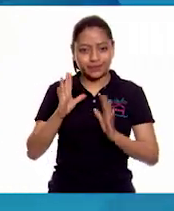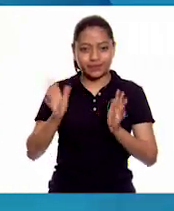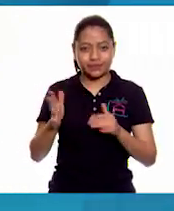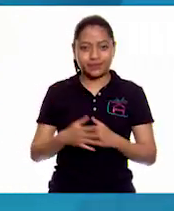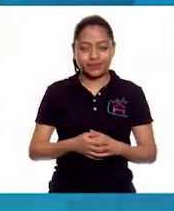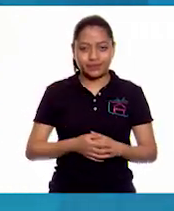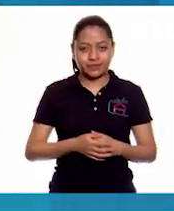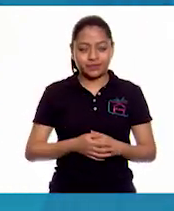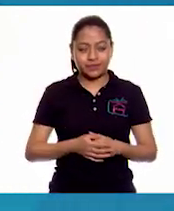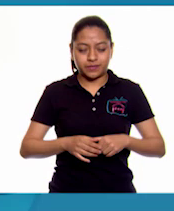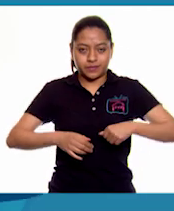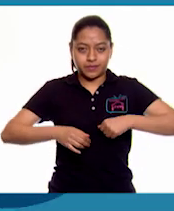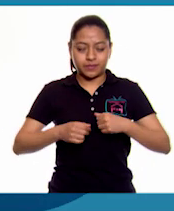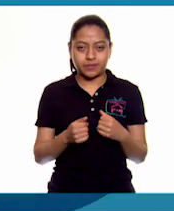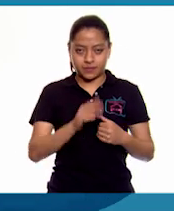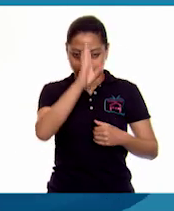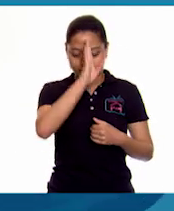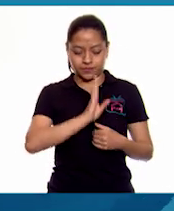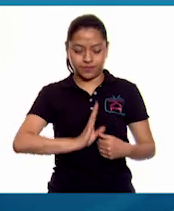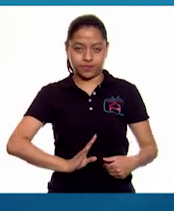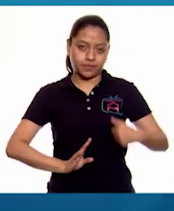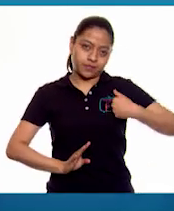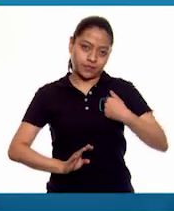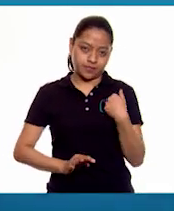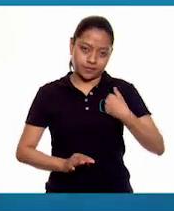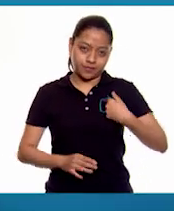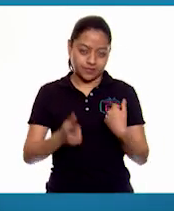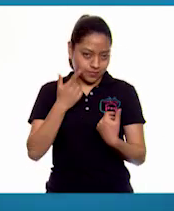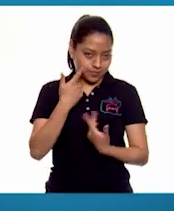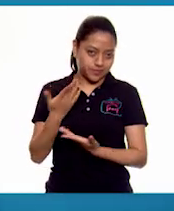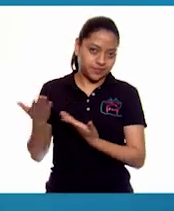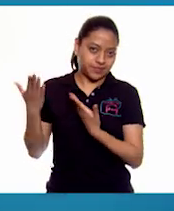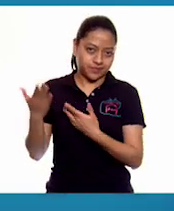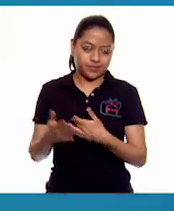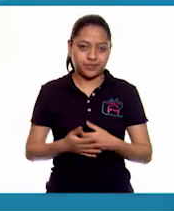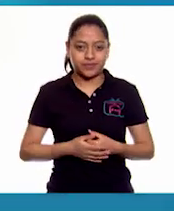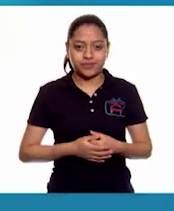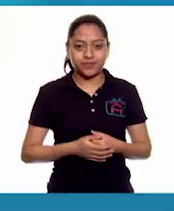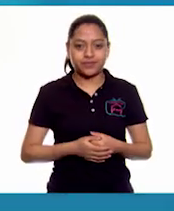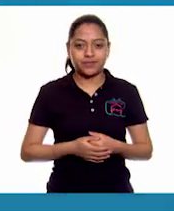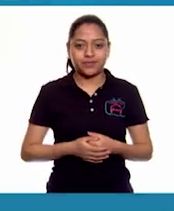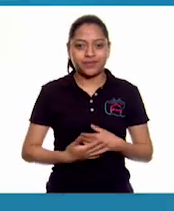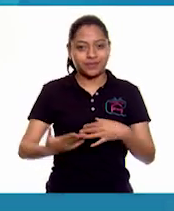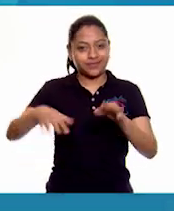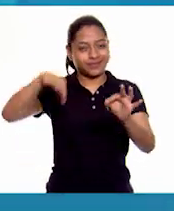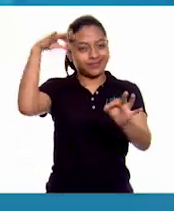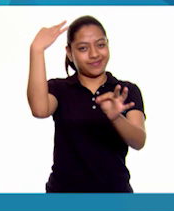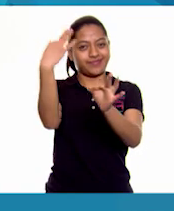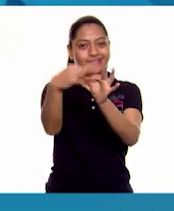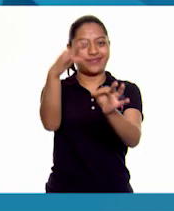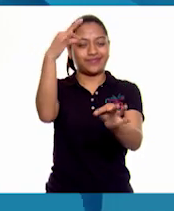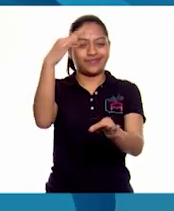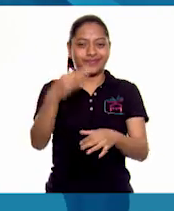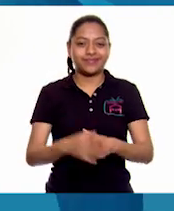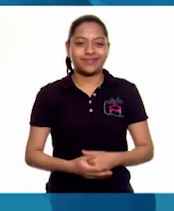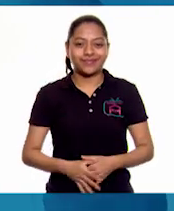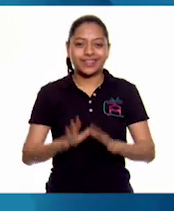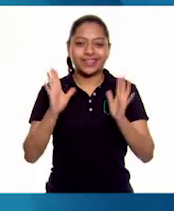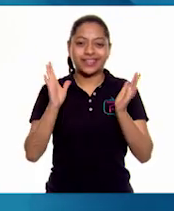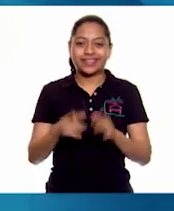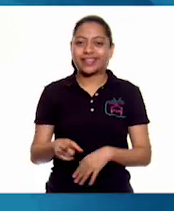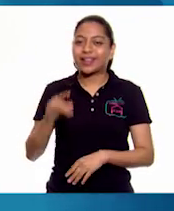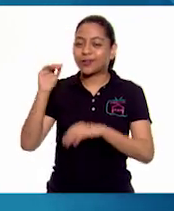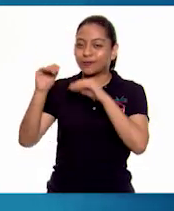ala. Vamos a colocársela, listo, allí tenemos